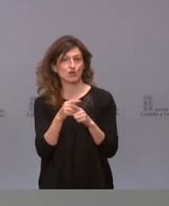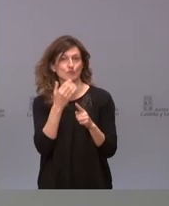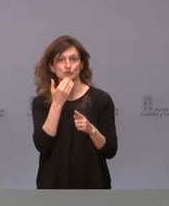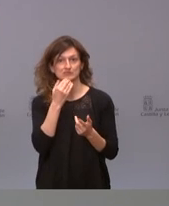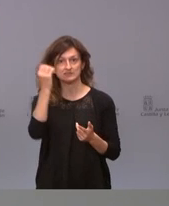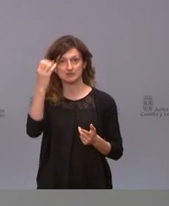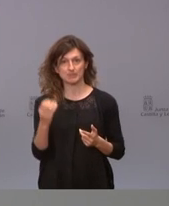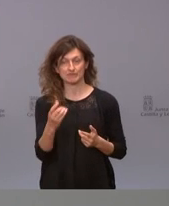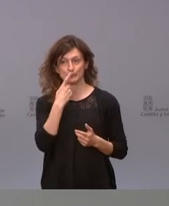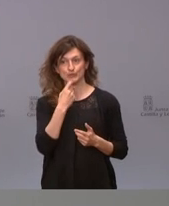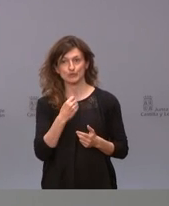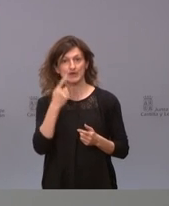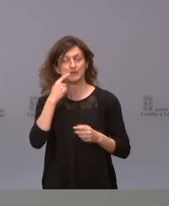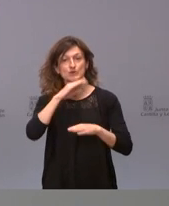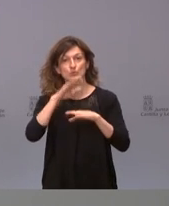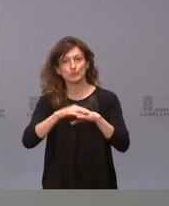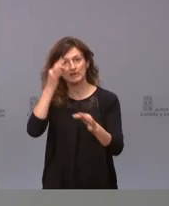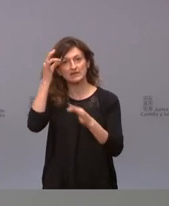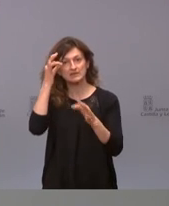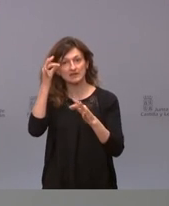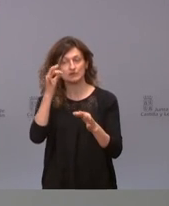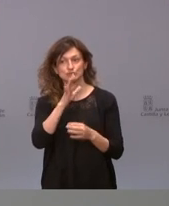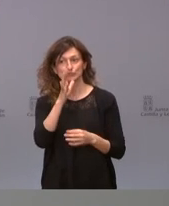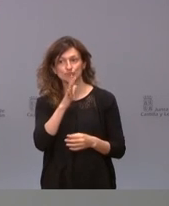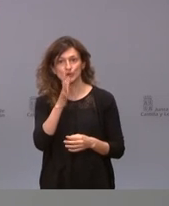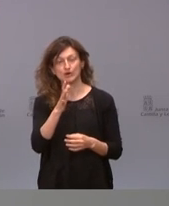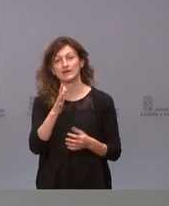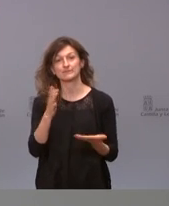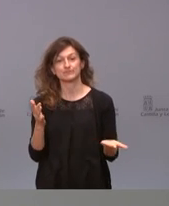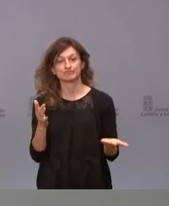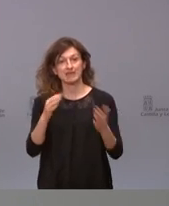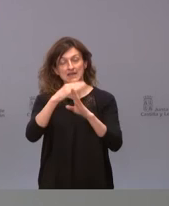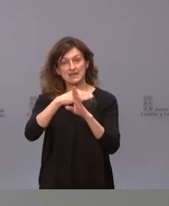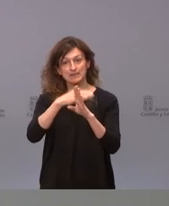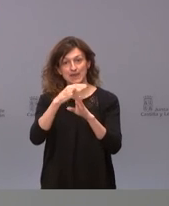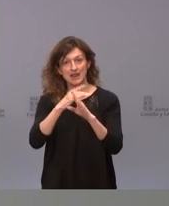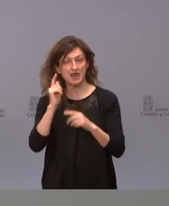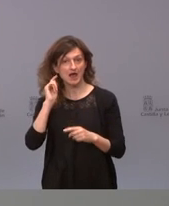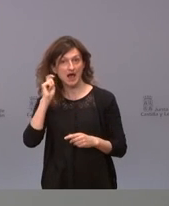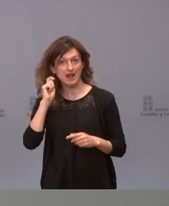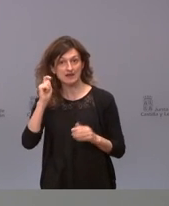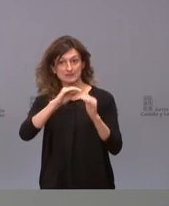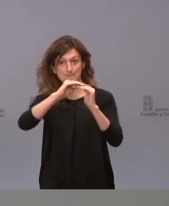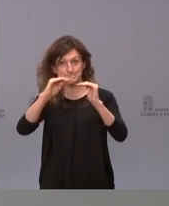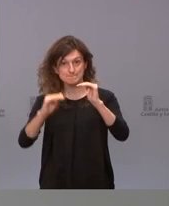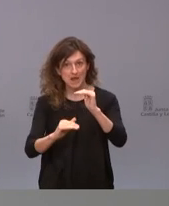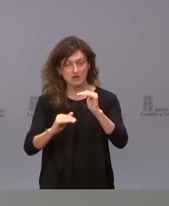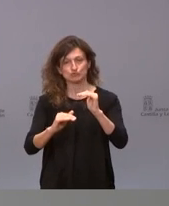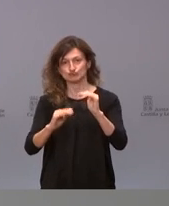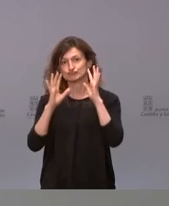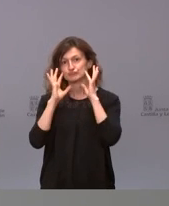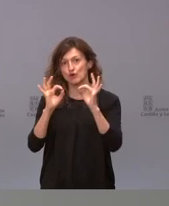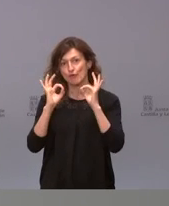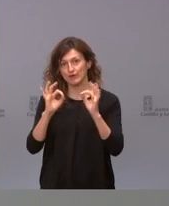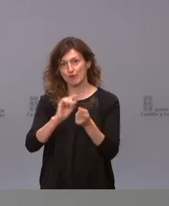aplicando y si cumplen los criterios para estar en el nivel de alerta inferior pues evidentemente se irá